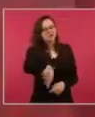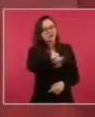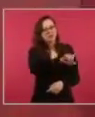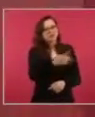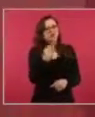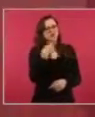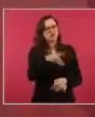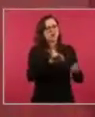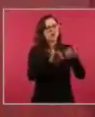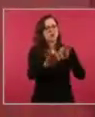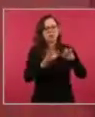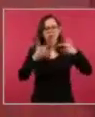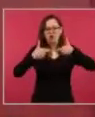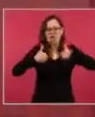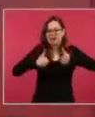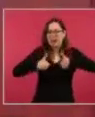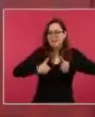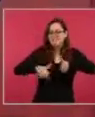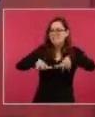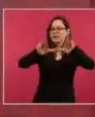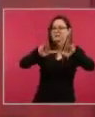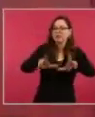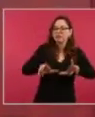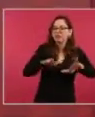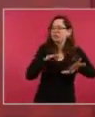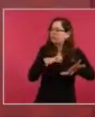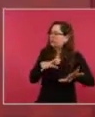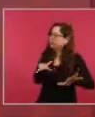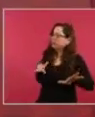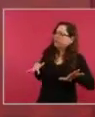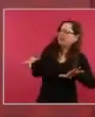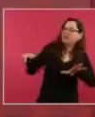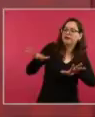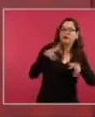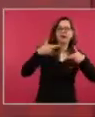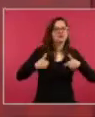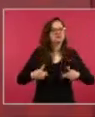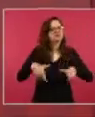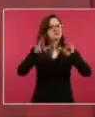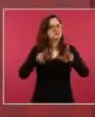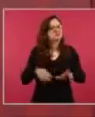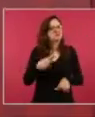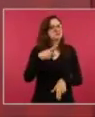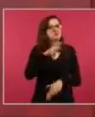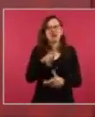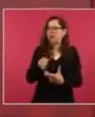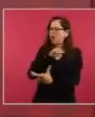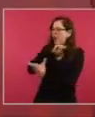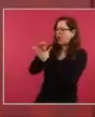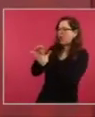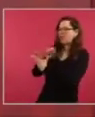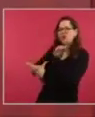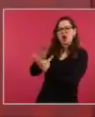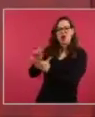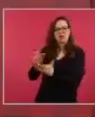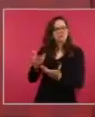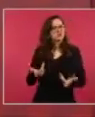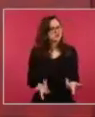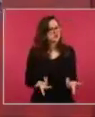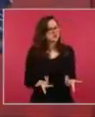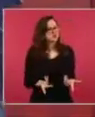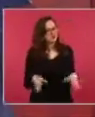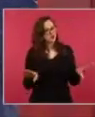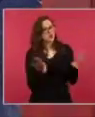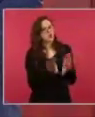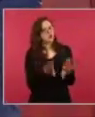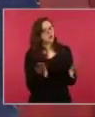si no toman en cuenta la opinión del pueblo independientemente de